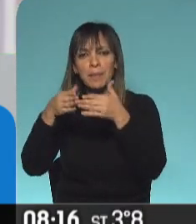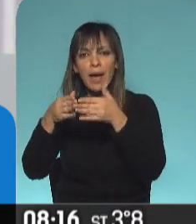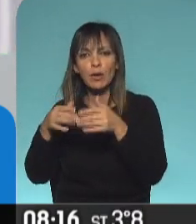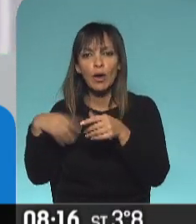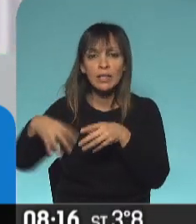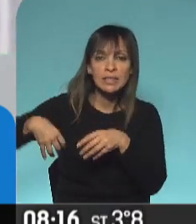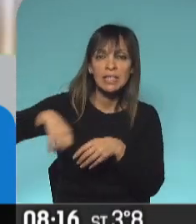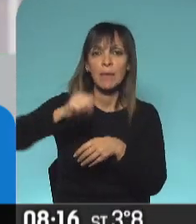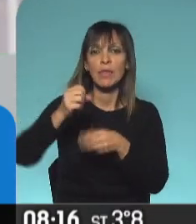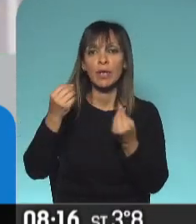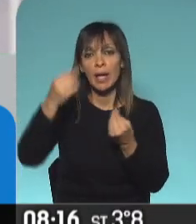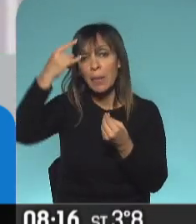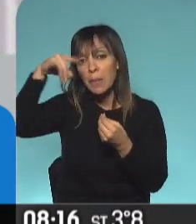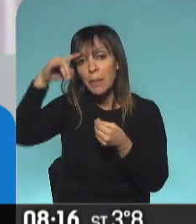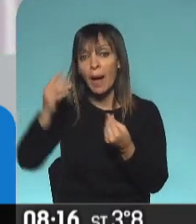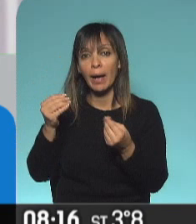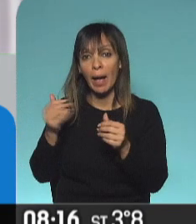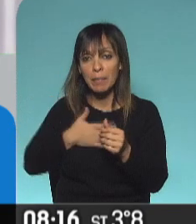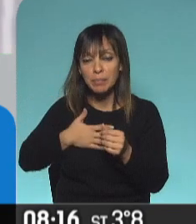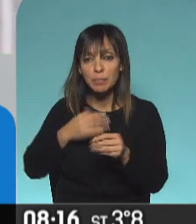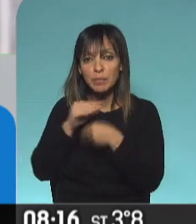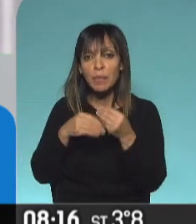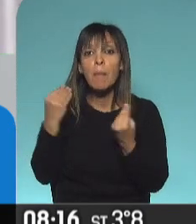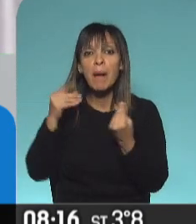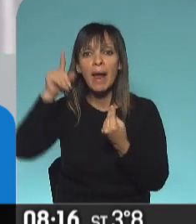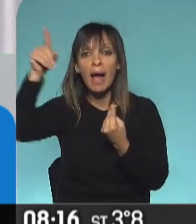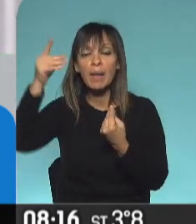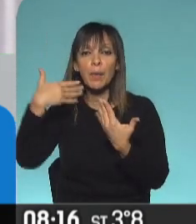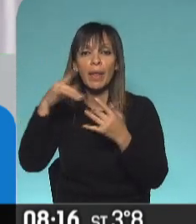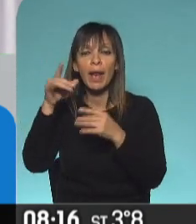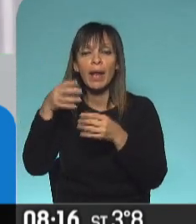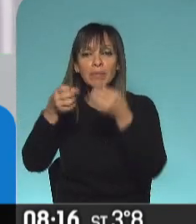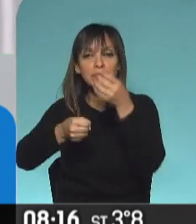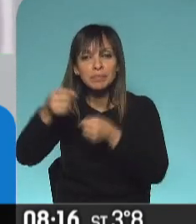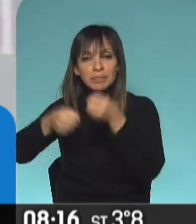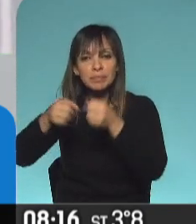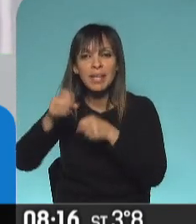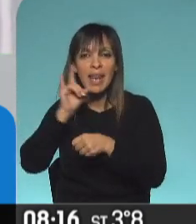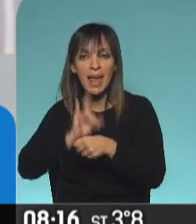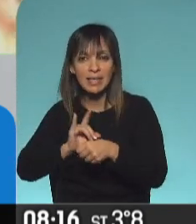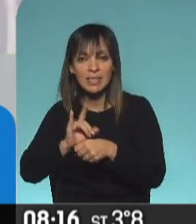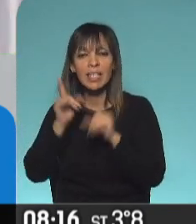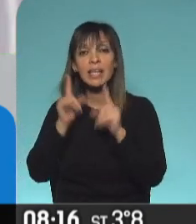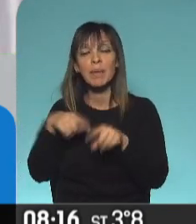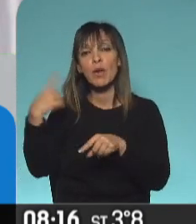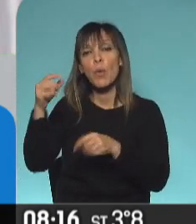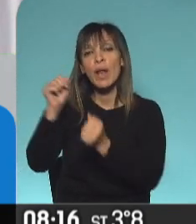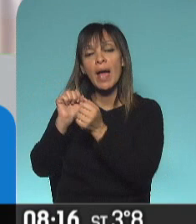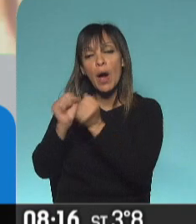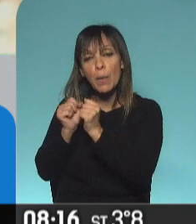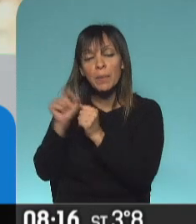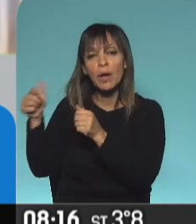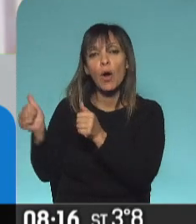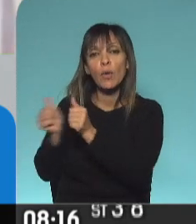como escuchás, su propia vaca en la bodega, para tener leche fresca. Y además un peón que acompañara a la vaca y que la cuidara. Bueno, en ese